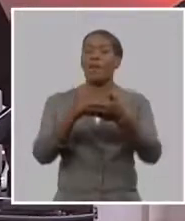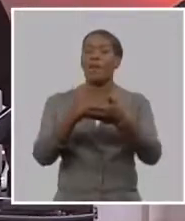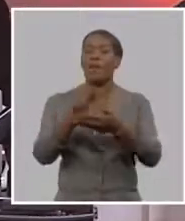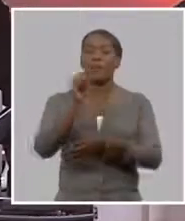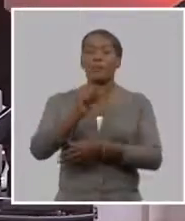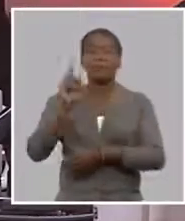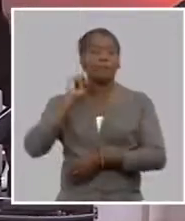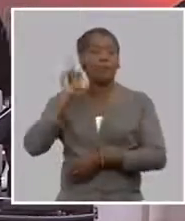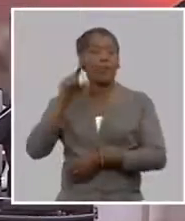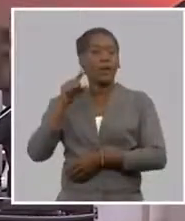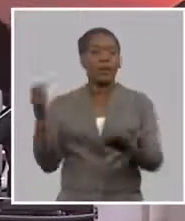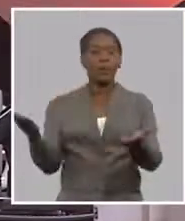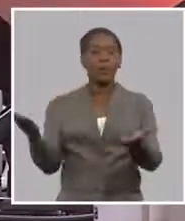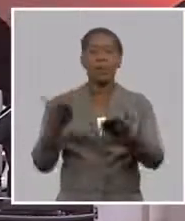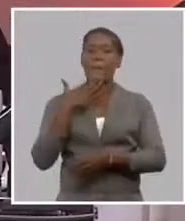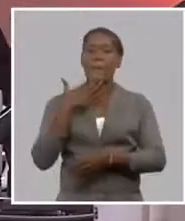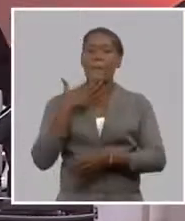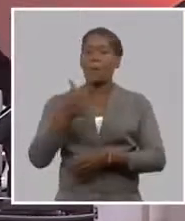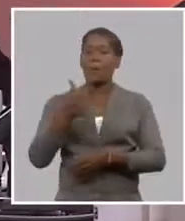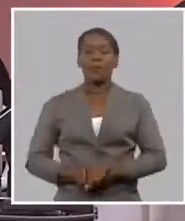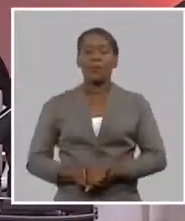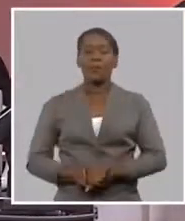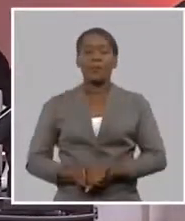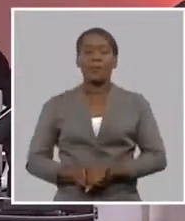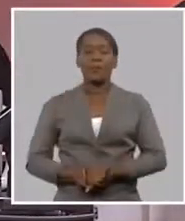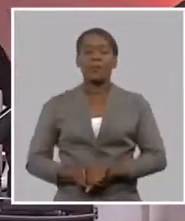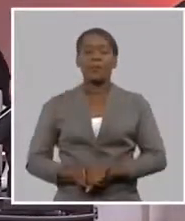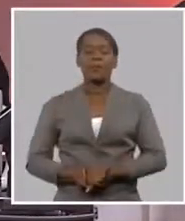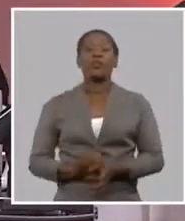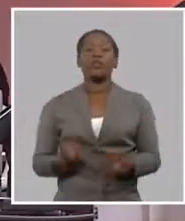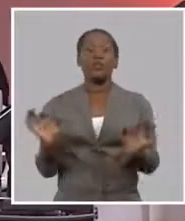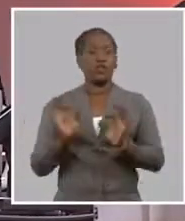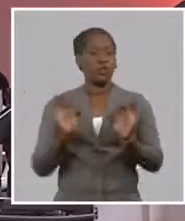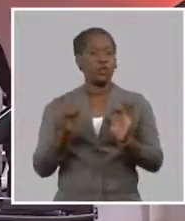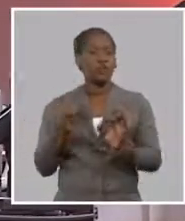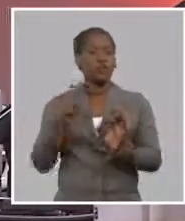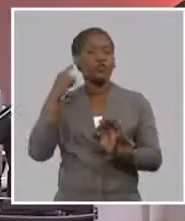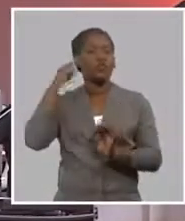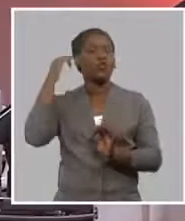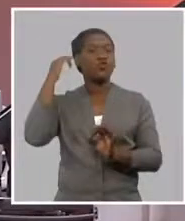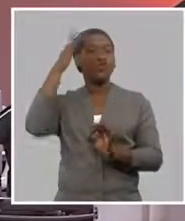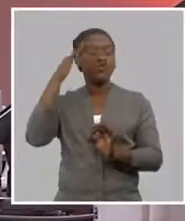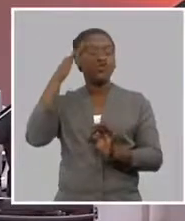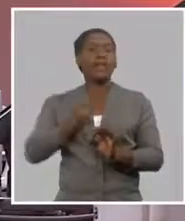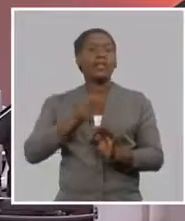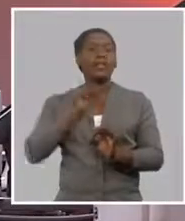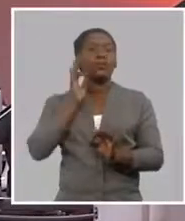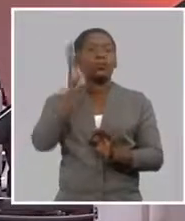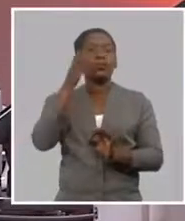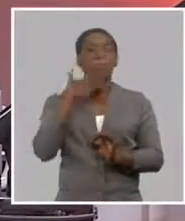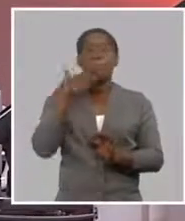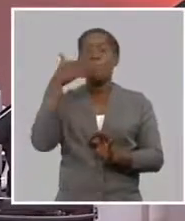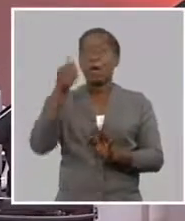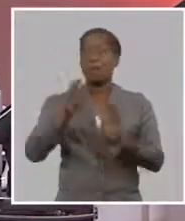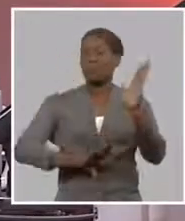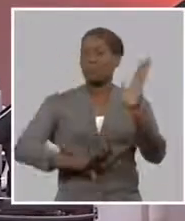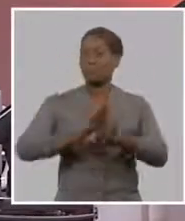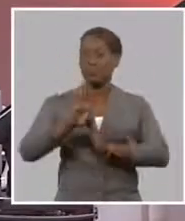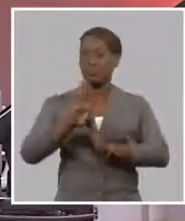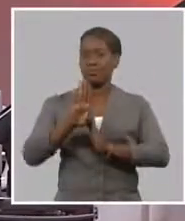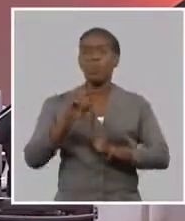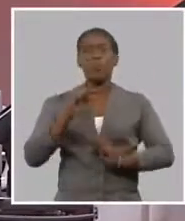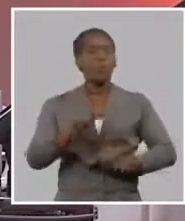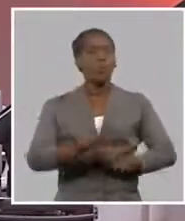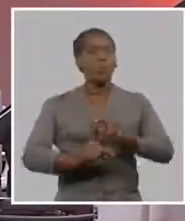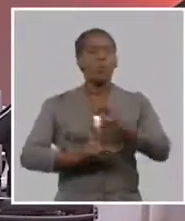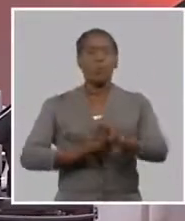lamentablemente todavía estamos lejos de llegar a lo que se pudiera en medio del contexto cubano y de lo que se ha ido avanzando